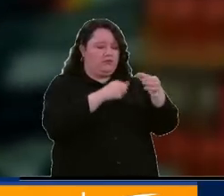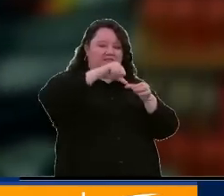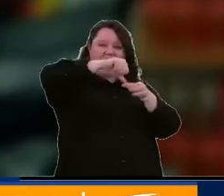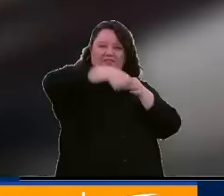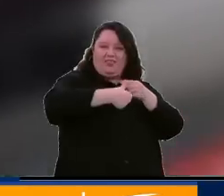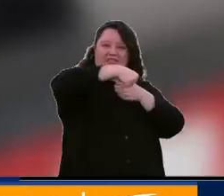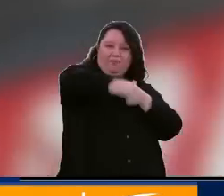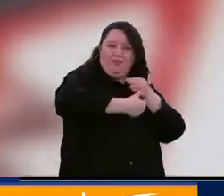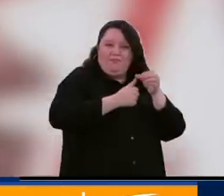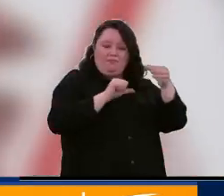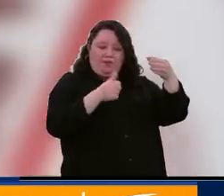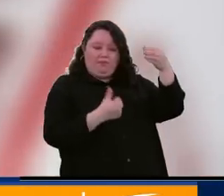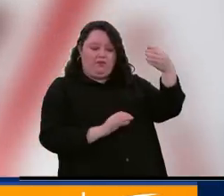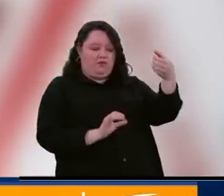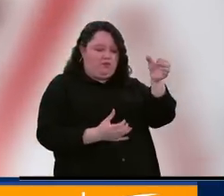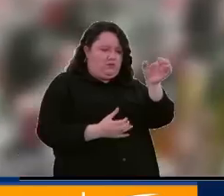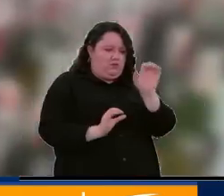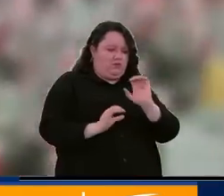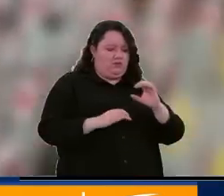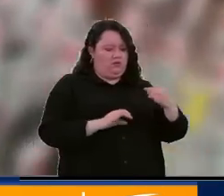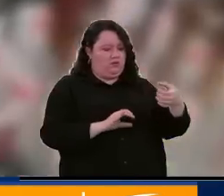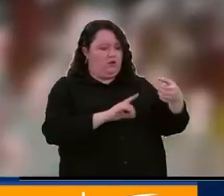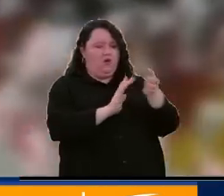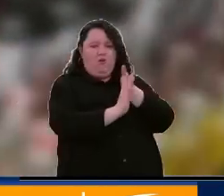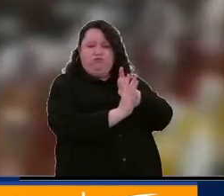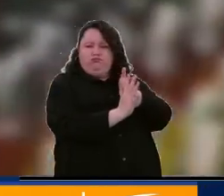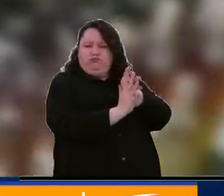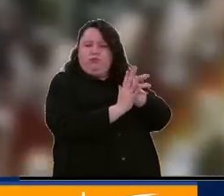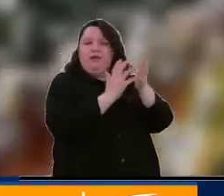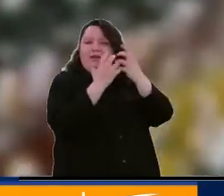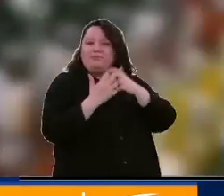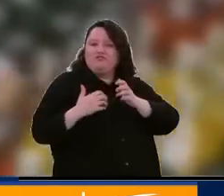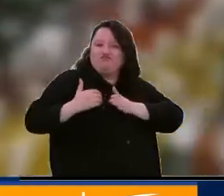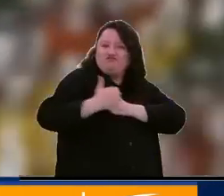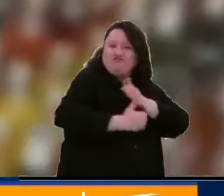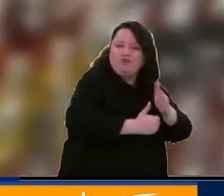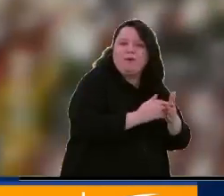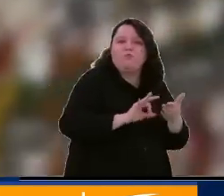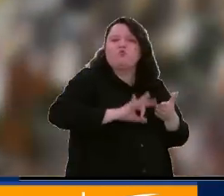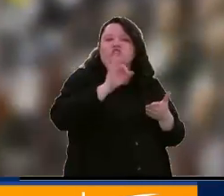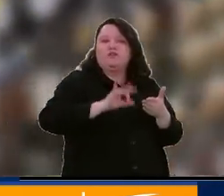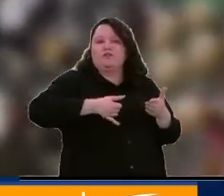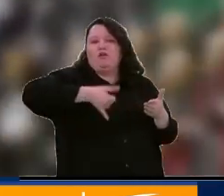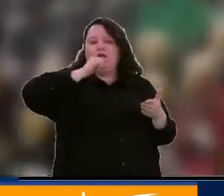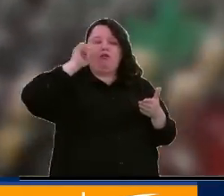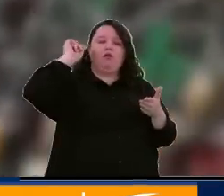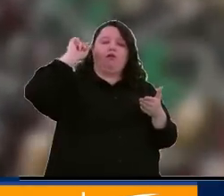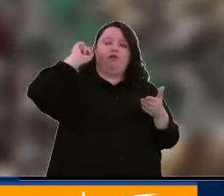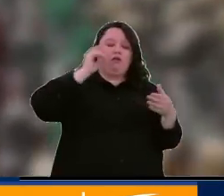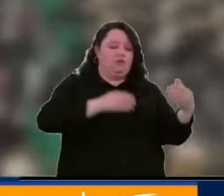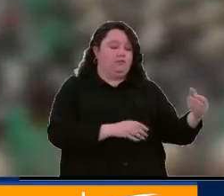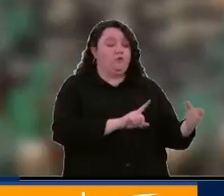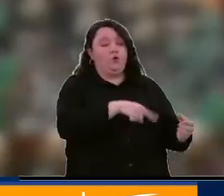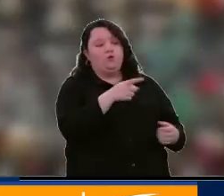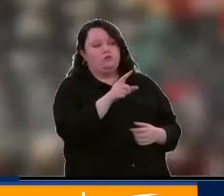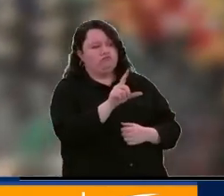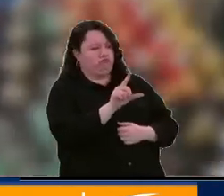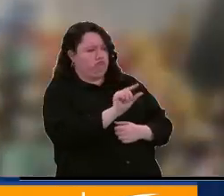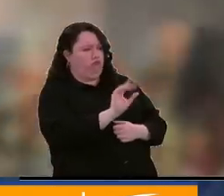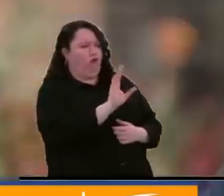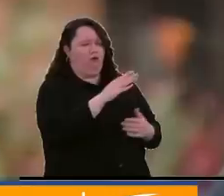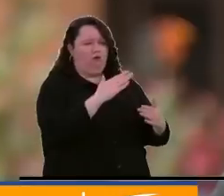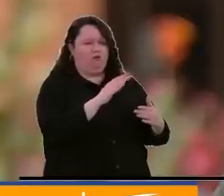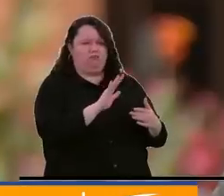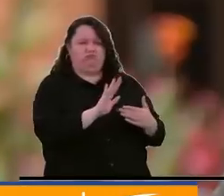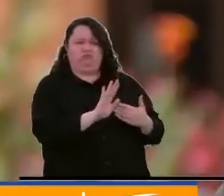la etiqueta, que tenga toda la información de la fabricación, porcentaje de alcohol, desconfíe de precios muy bajos frente a